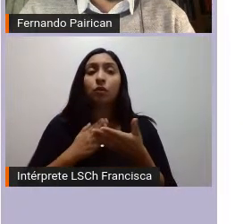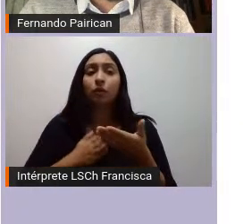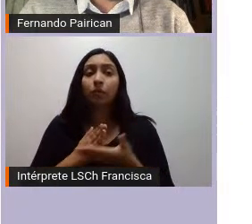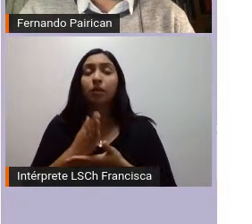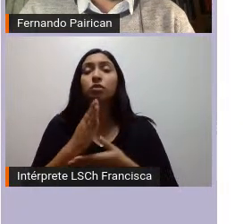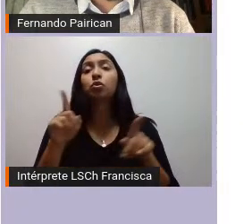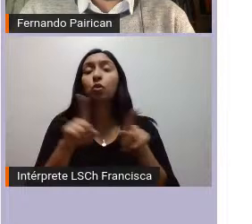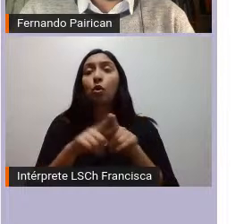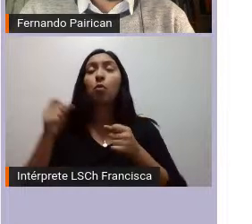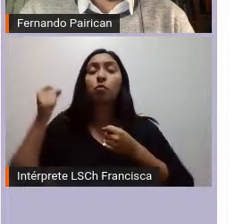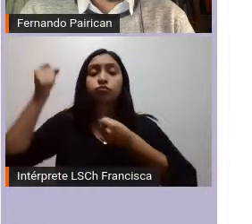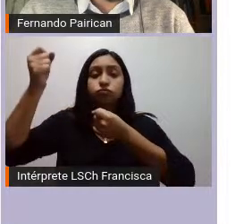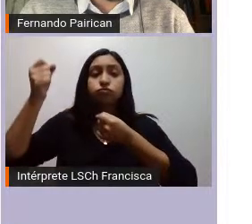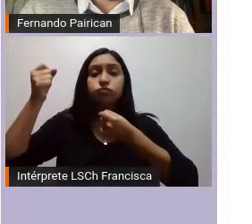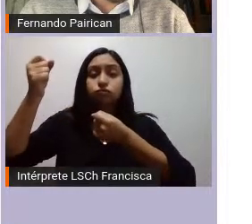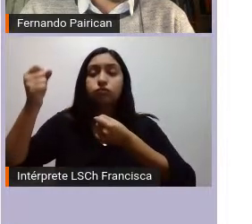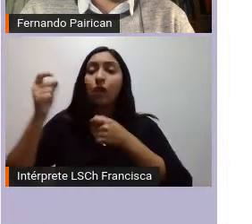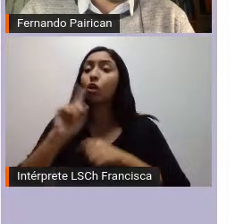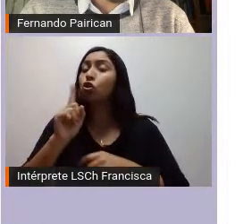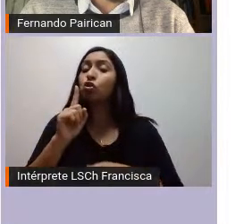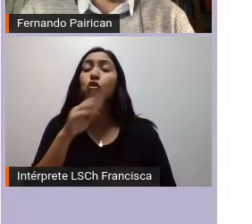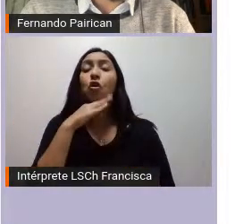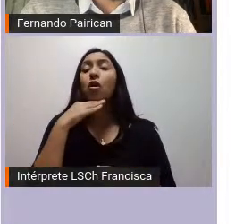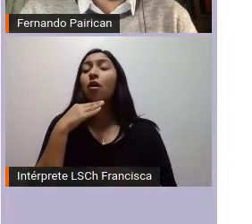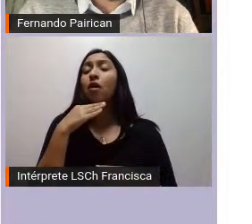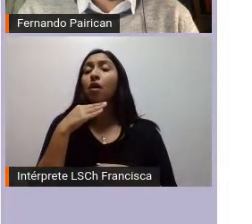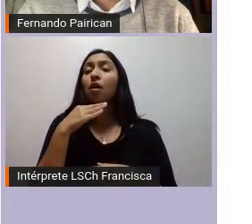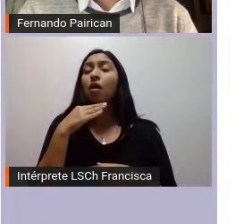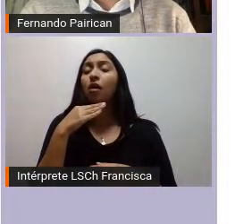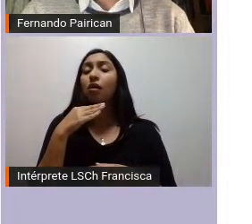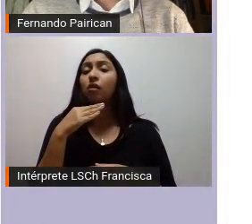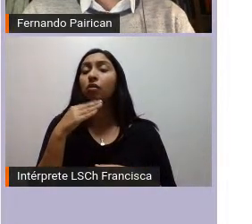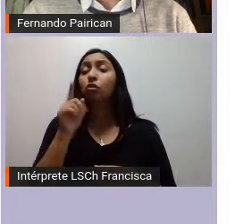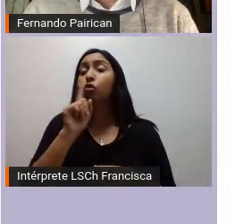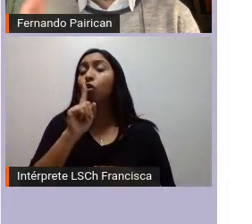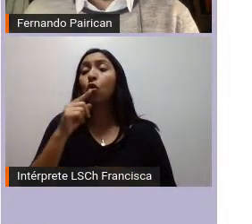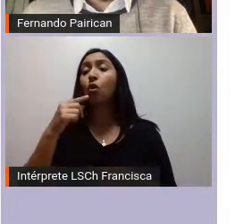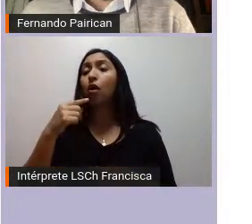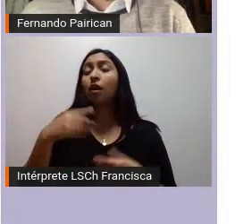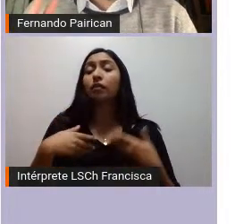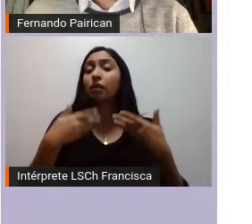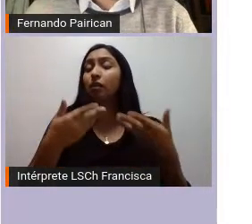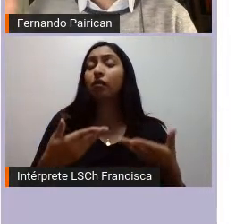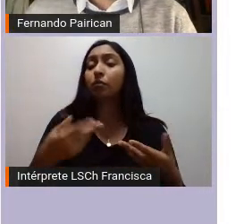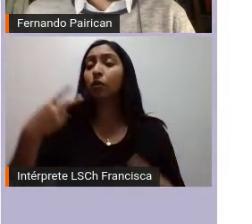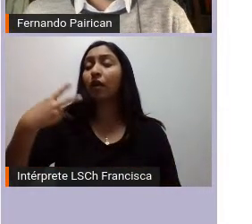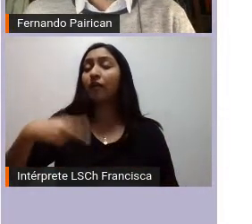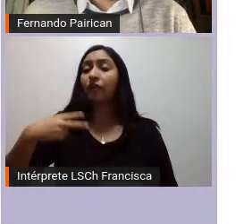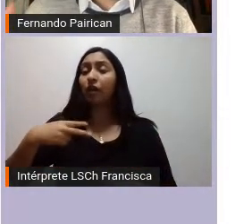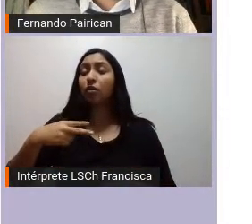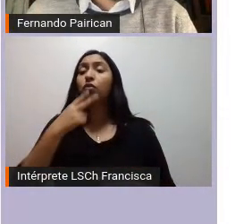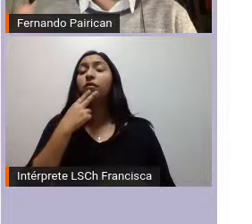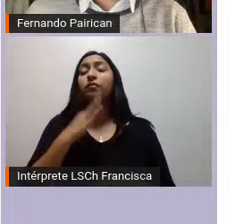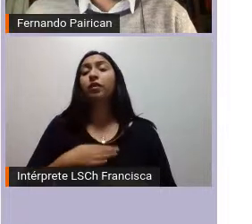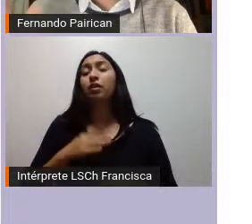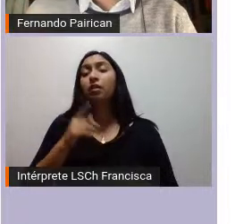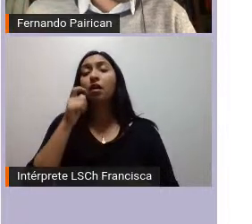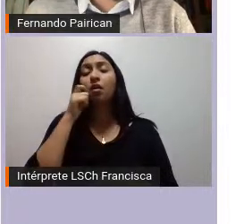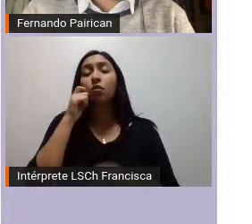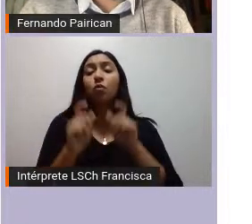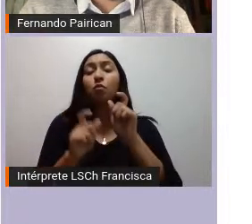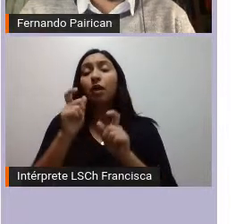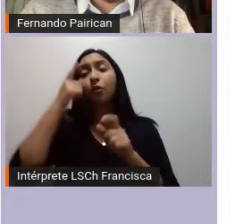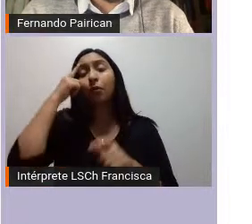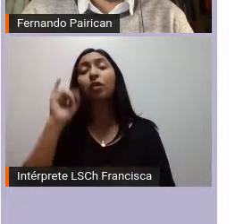no estaba impuesta la vida del valor humano la vida humana pero sí ya en los últimos años hemos visto cómo se han ido